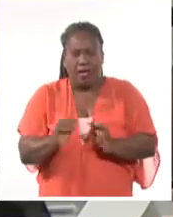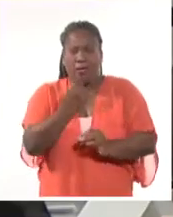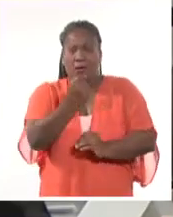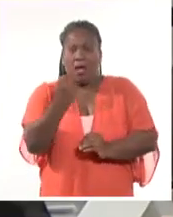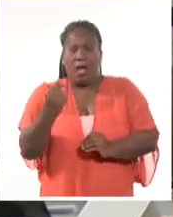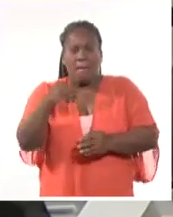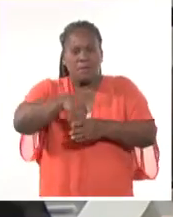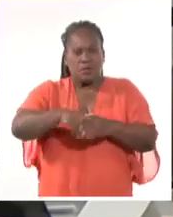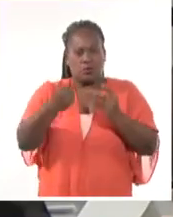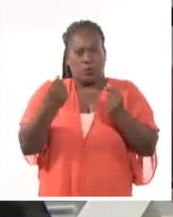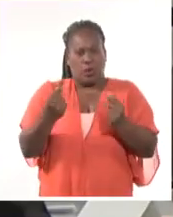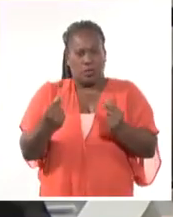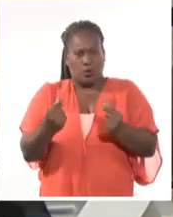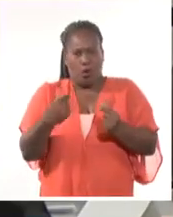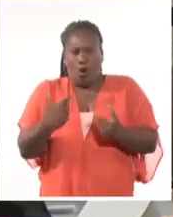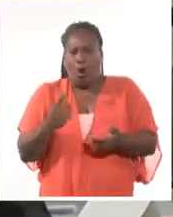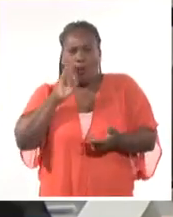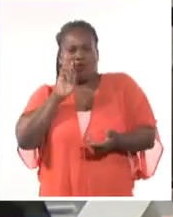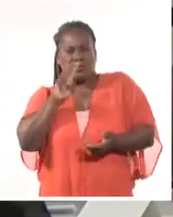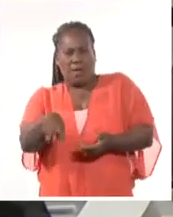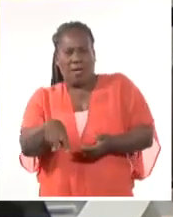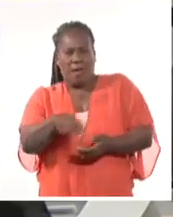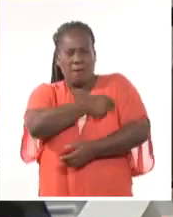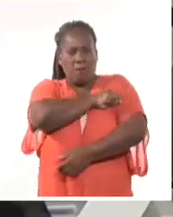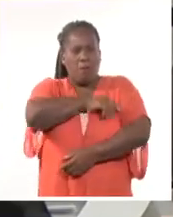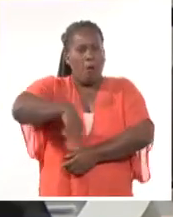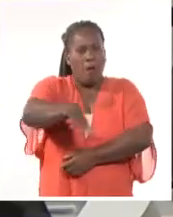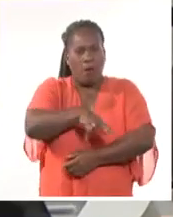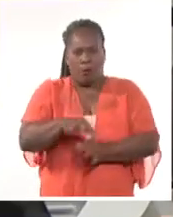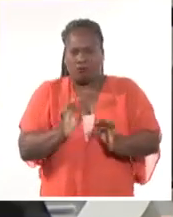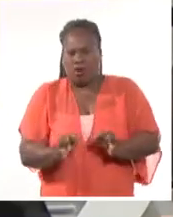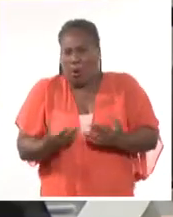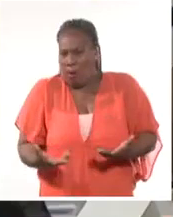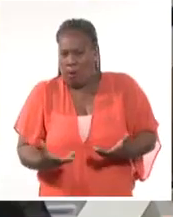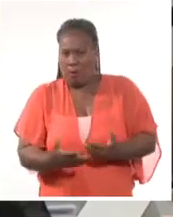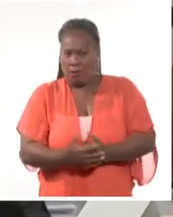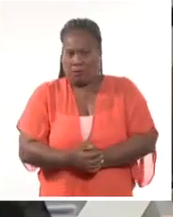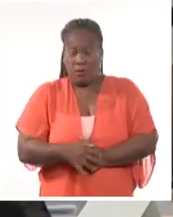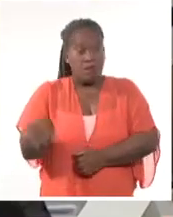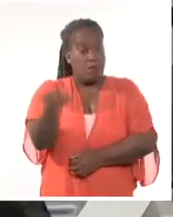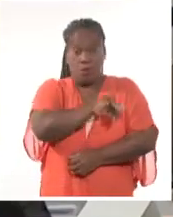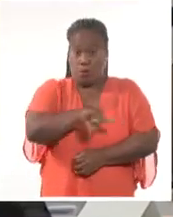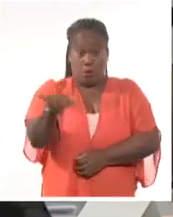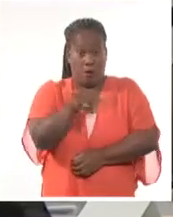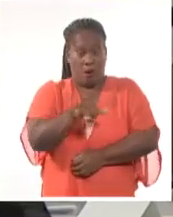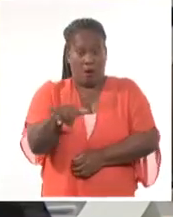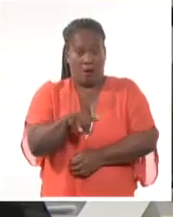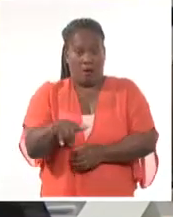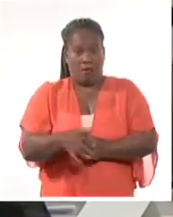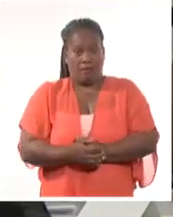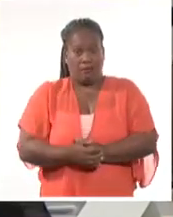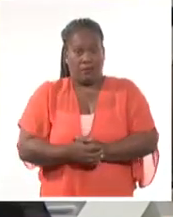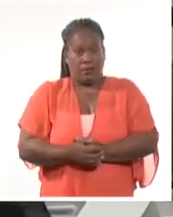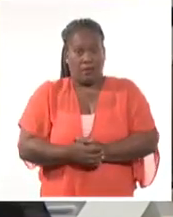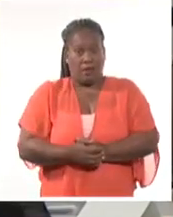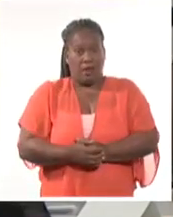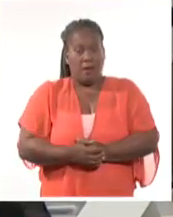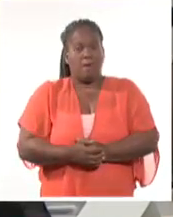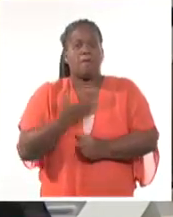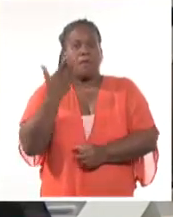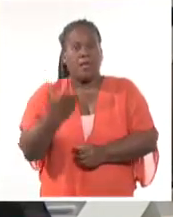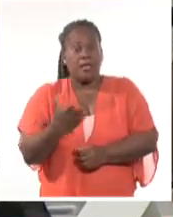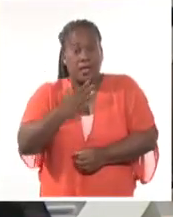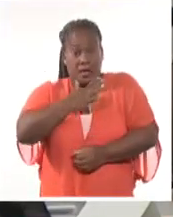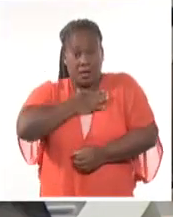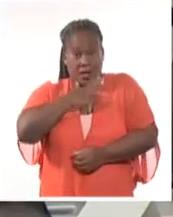nuestro presupuesto, en cada uno de los aspectos que hoy dice el plan. De igual manera, pedirle, hagamos nuestro